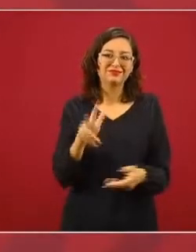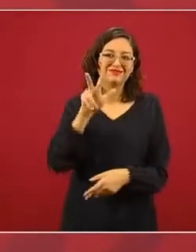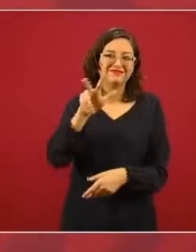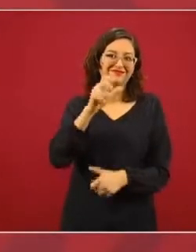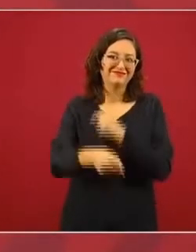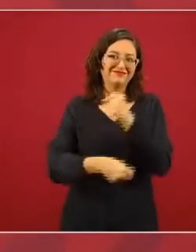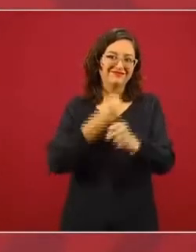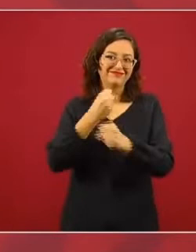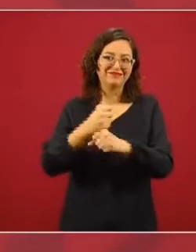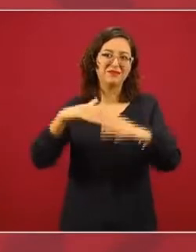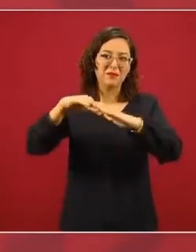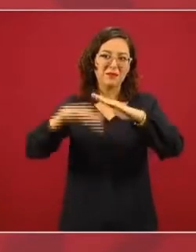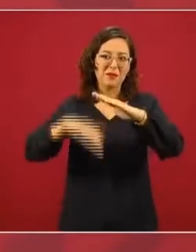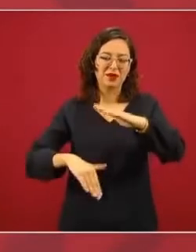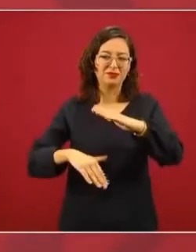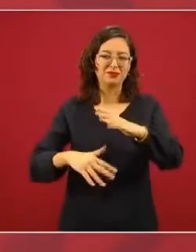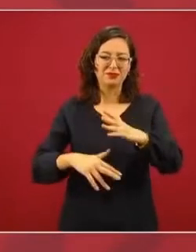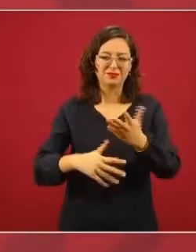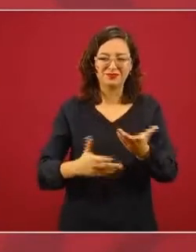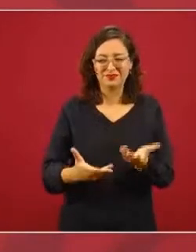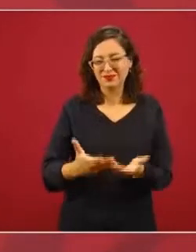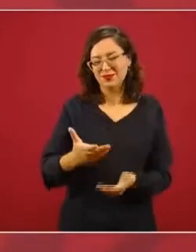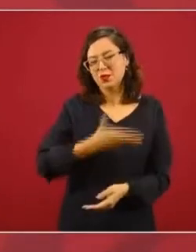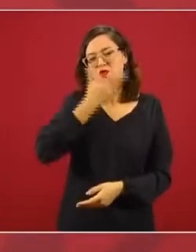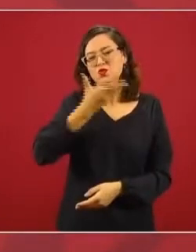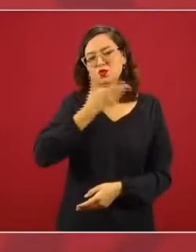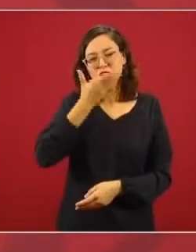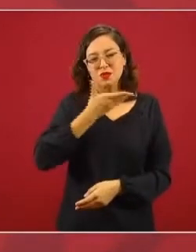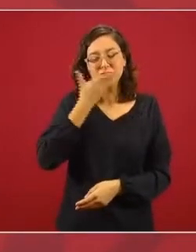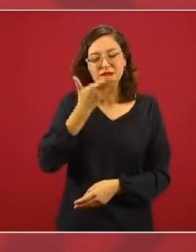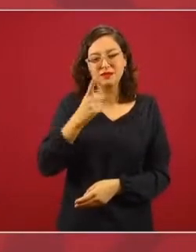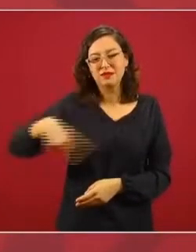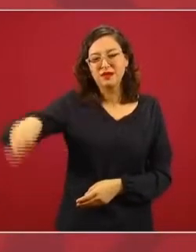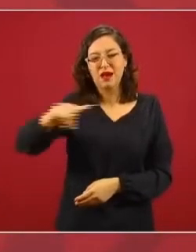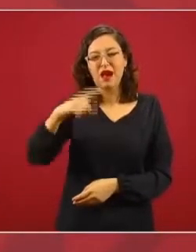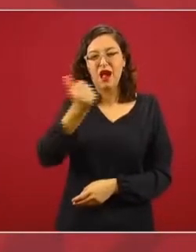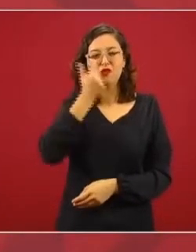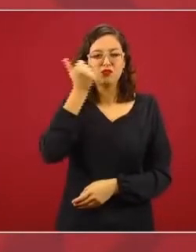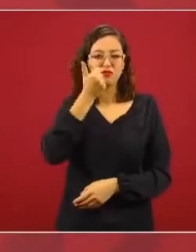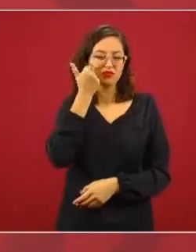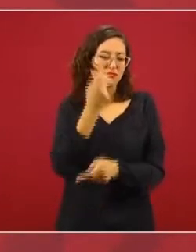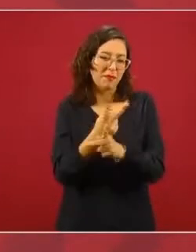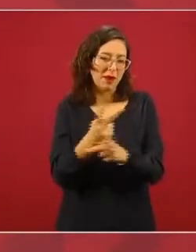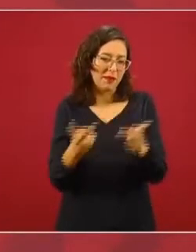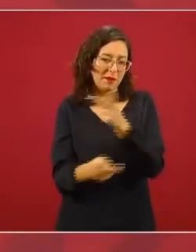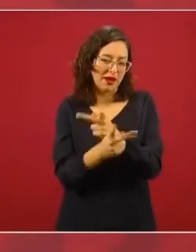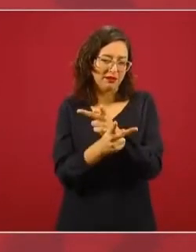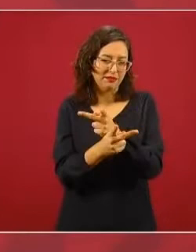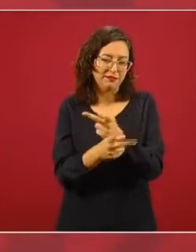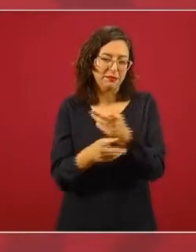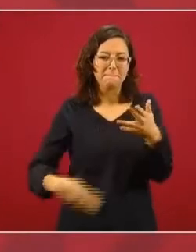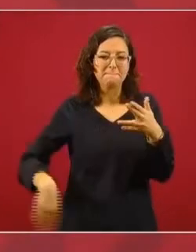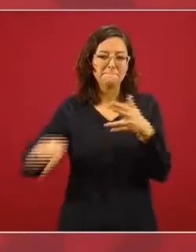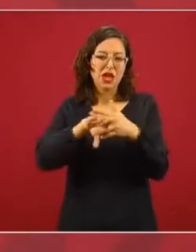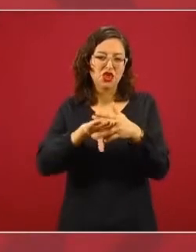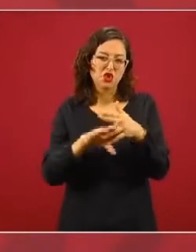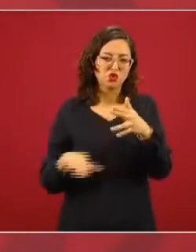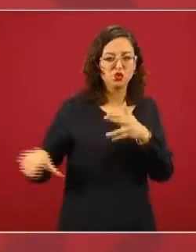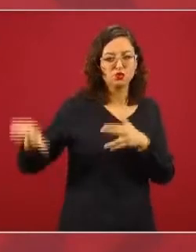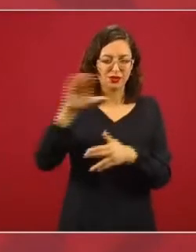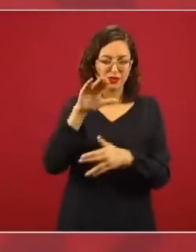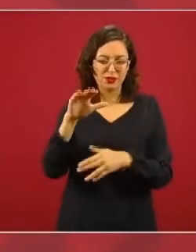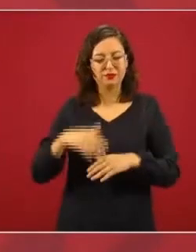lo que se conoce como preparatoria, sean